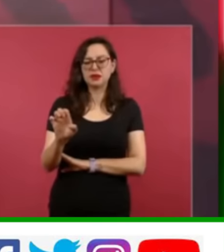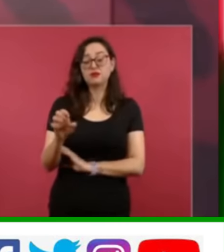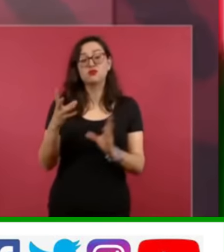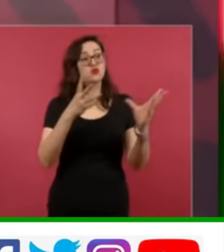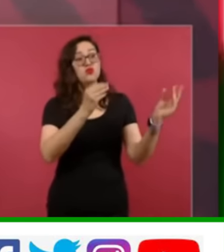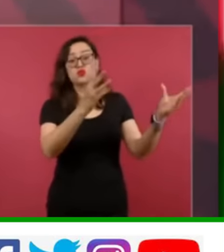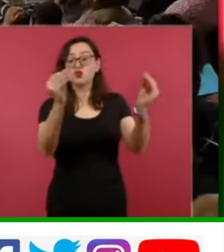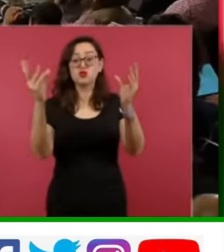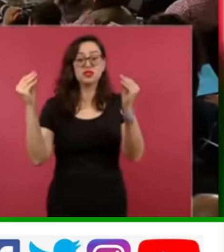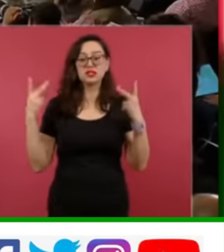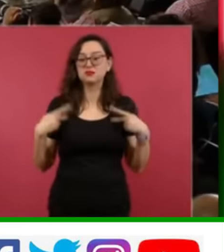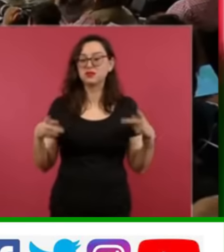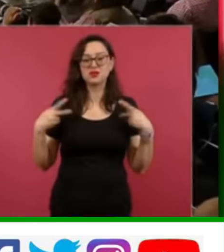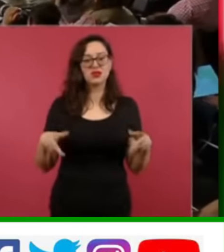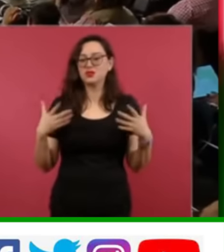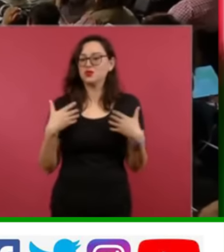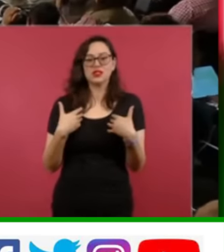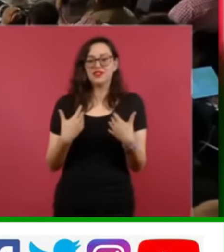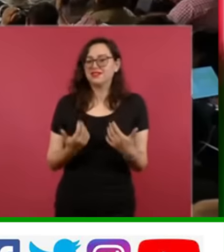se explica todo.